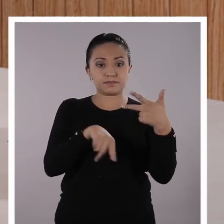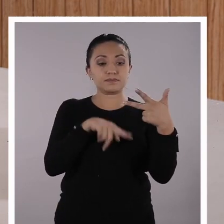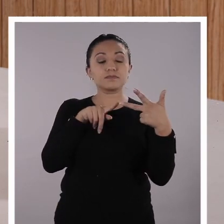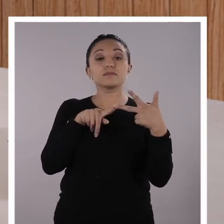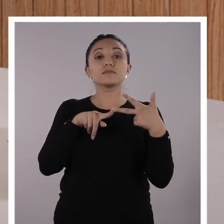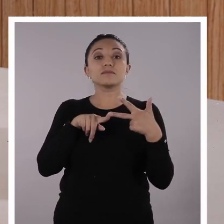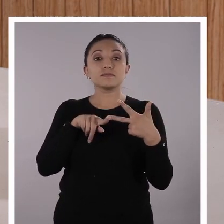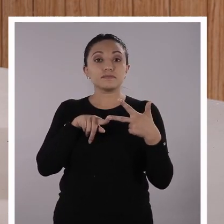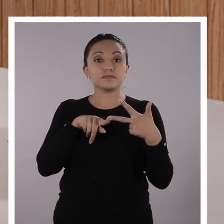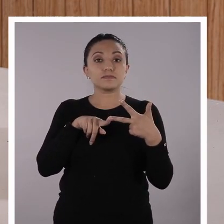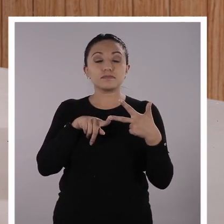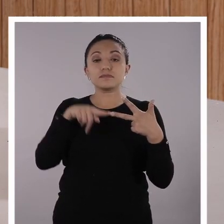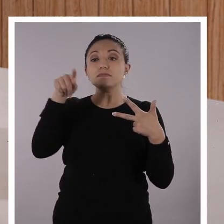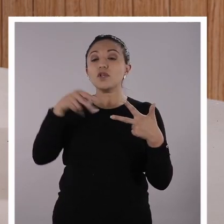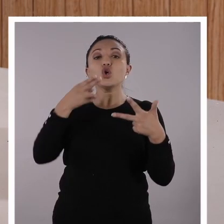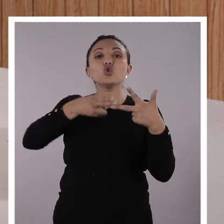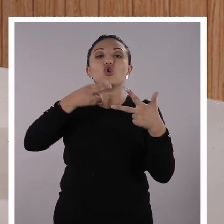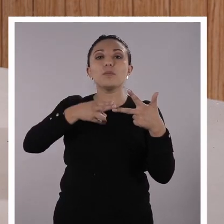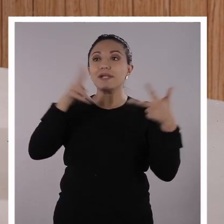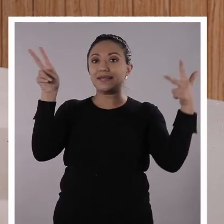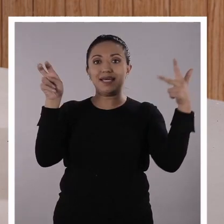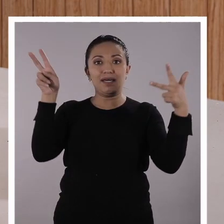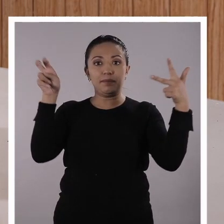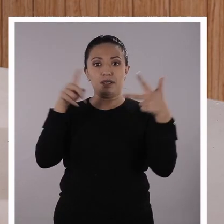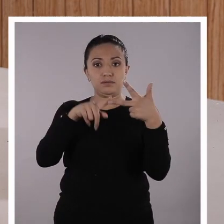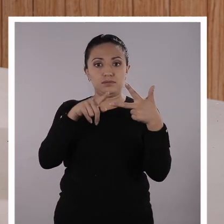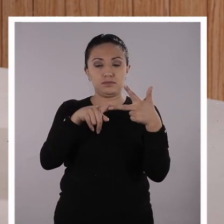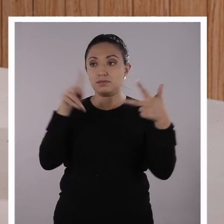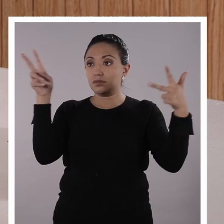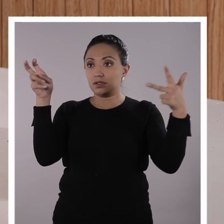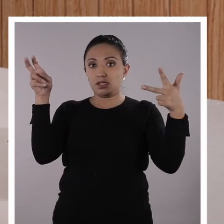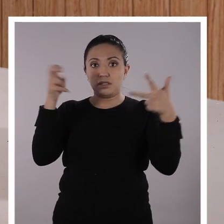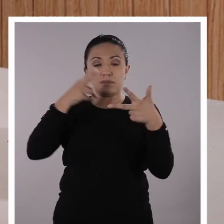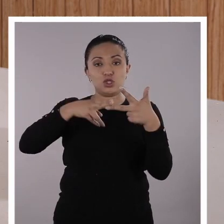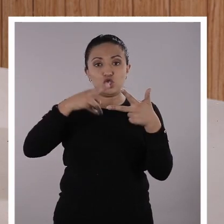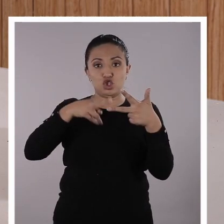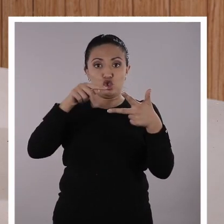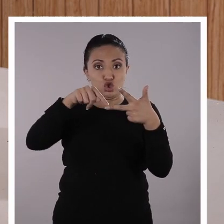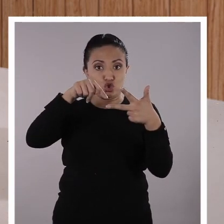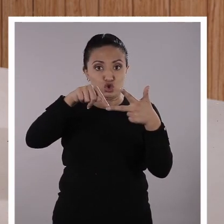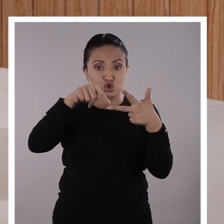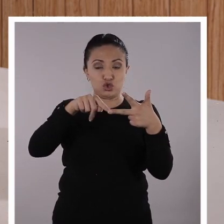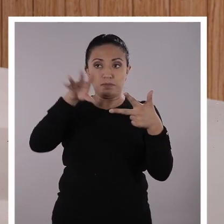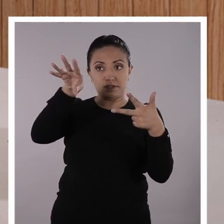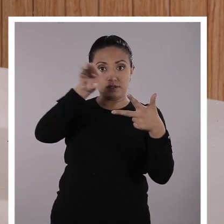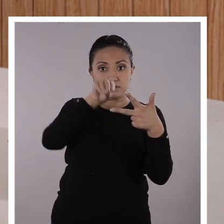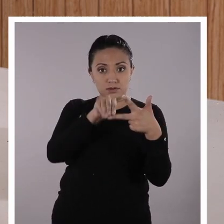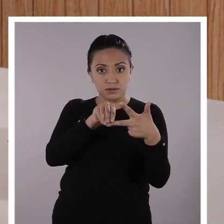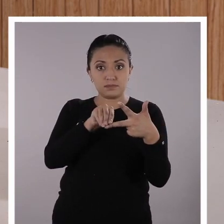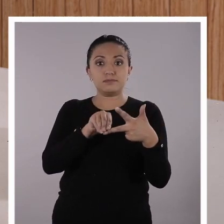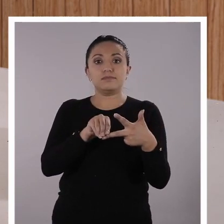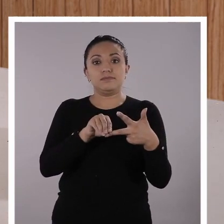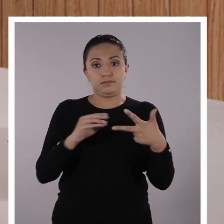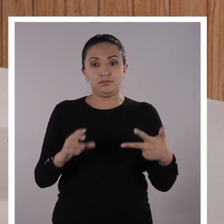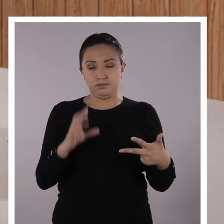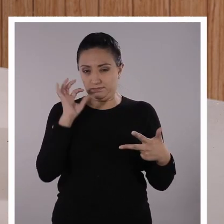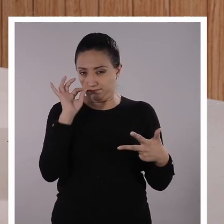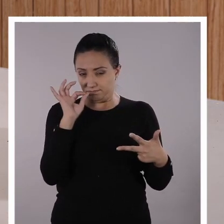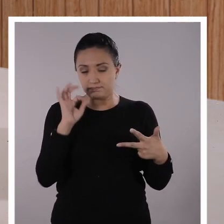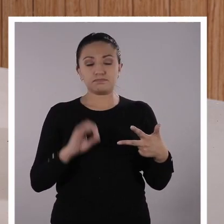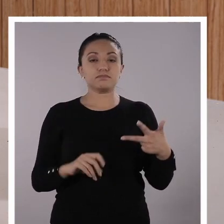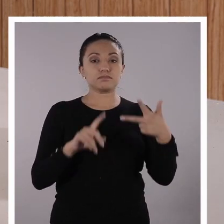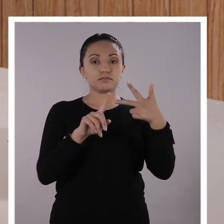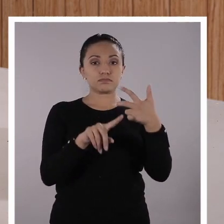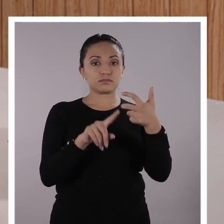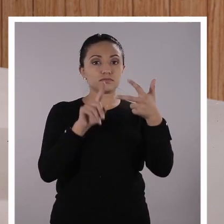ubicar... ¿El nombre del artículo? Perfectamente. O el tema que estamos obteniendo de la red y lo ponemos concursiva para que pueda estar